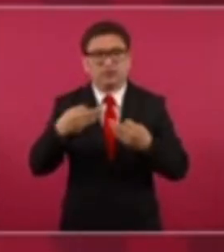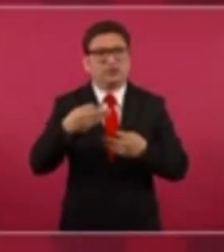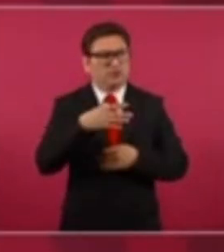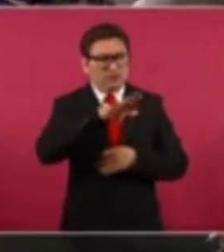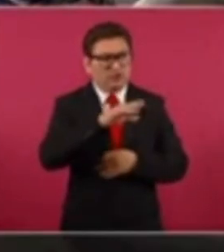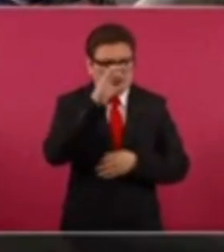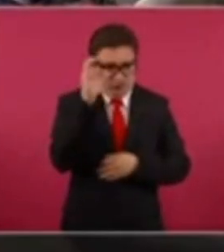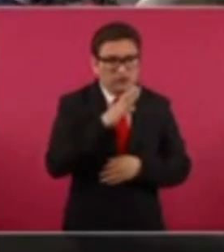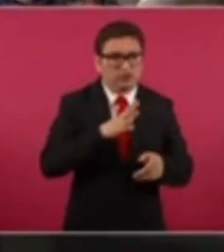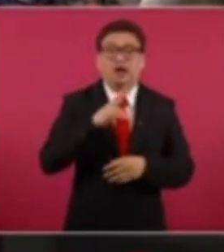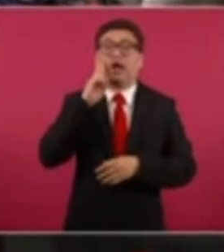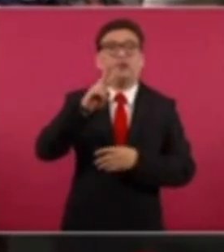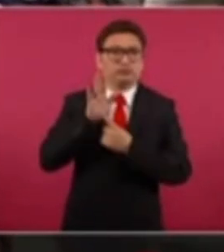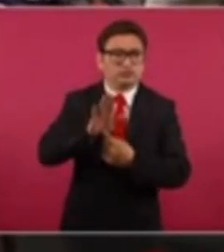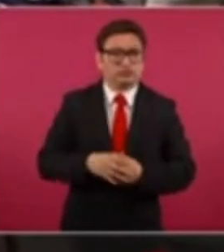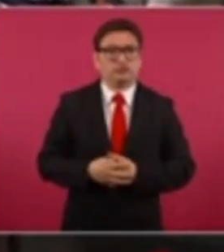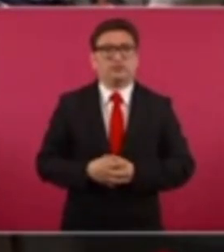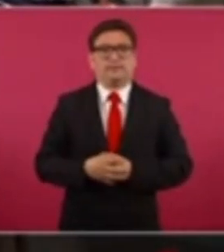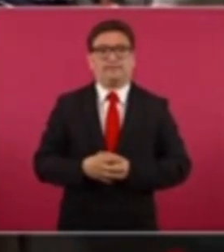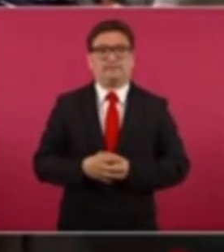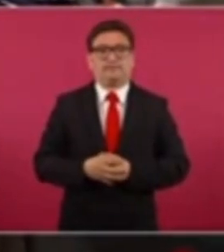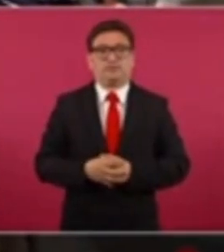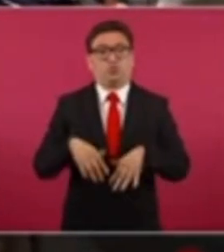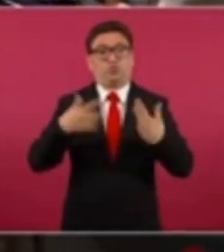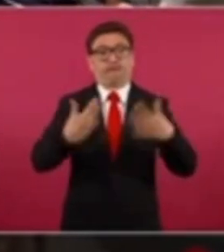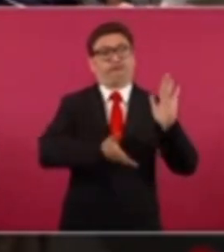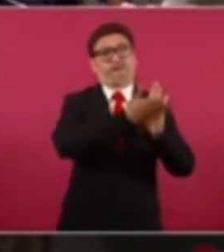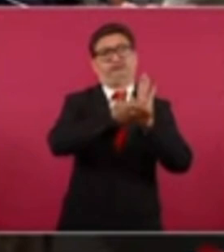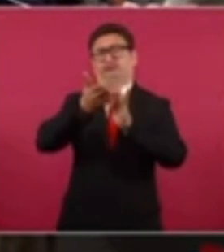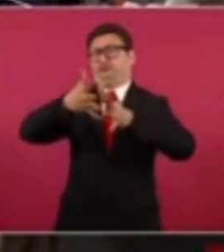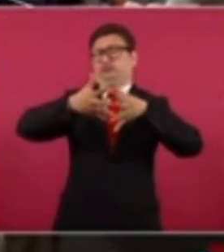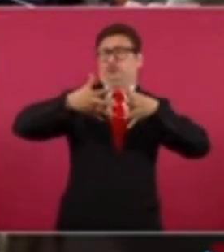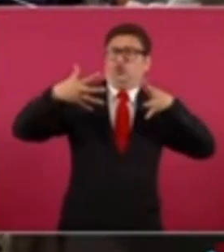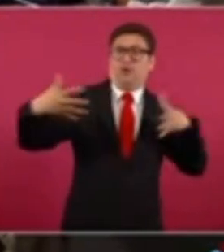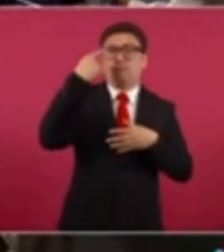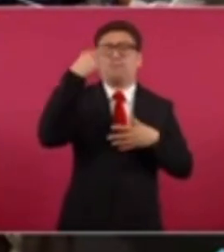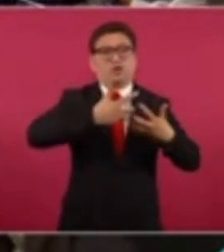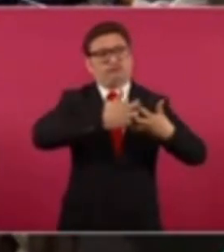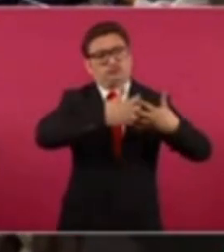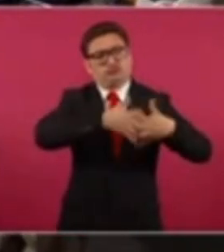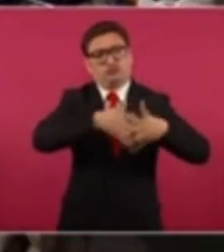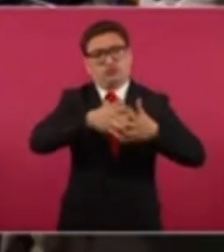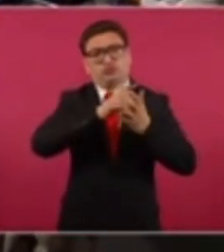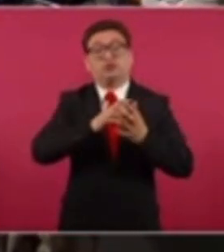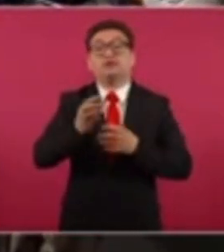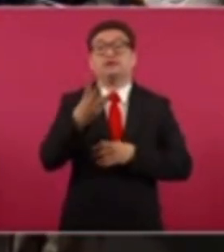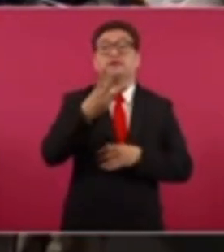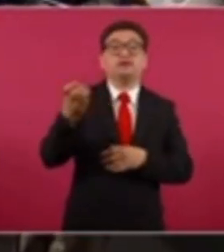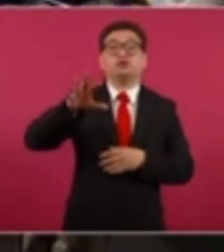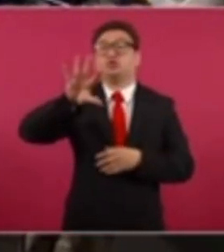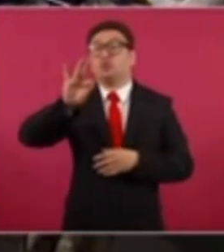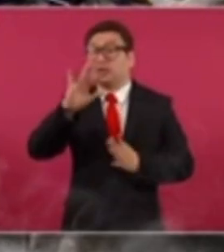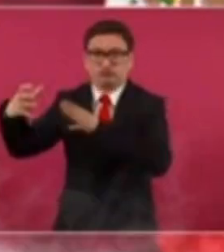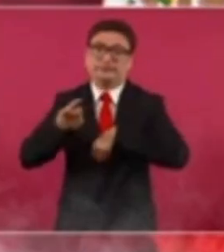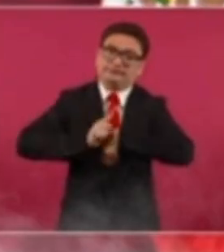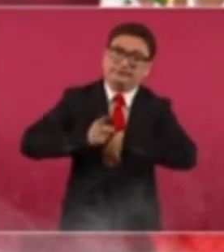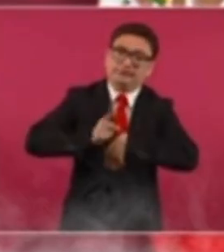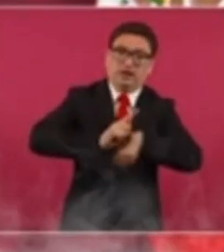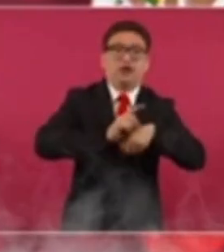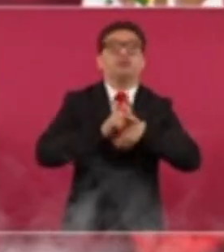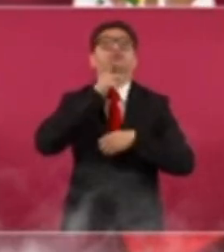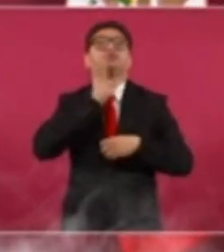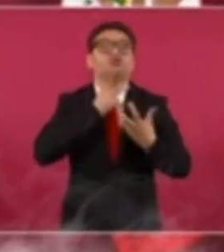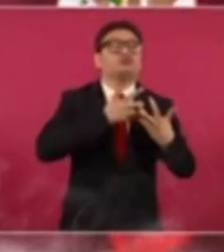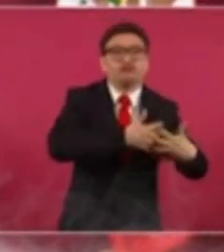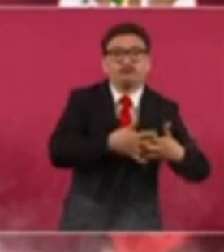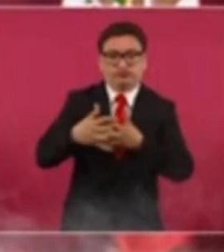tienes una foto de la refinería? ¡Producción! Es una gran obra para procesar 340 mil barriles diarios. Vamos a